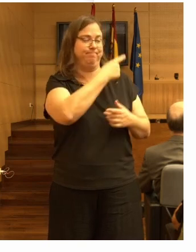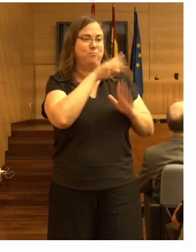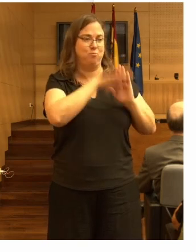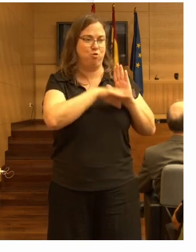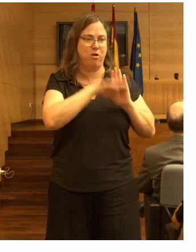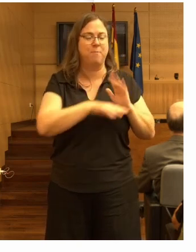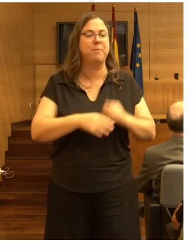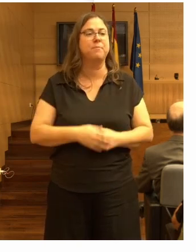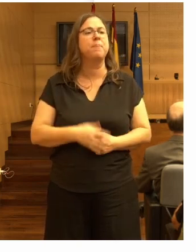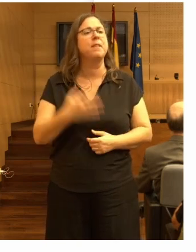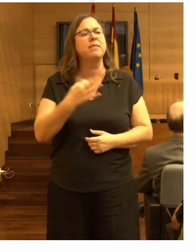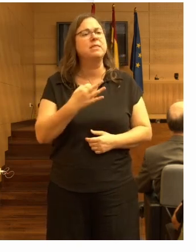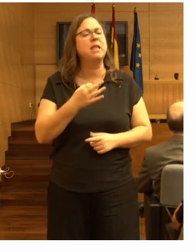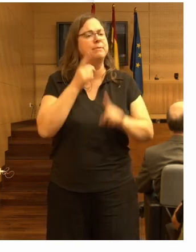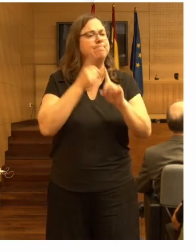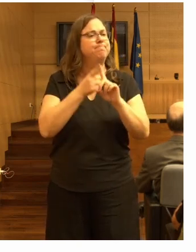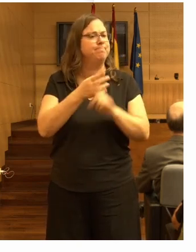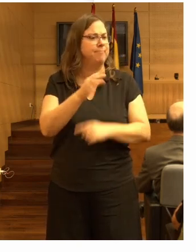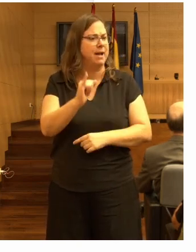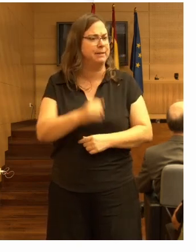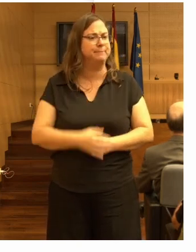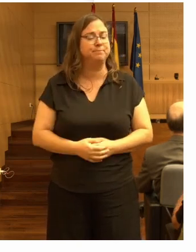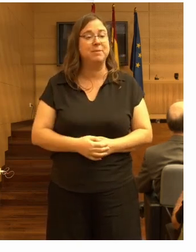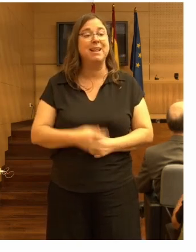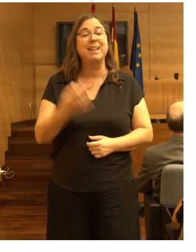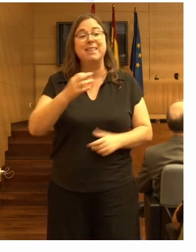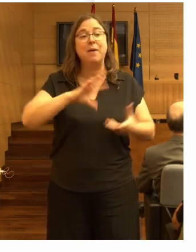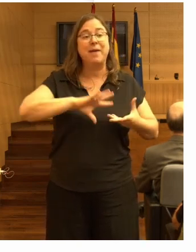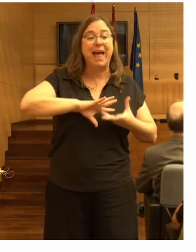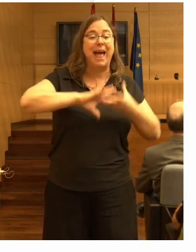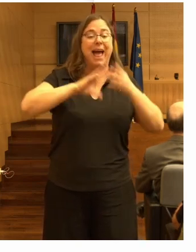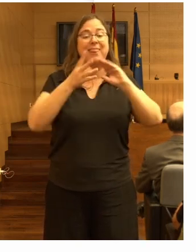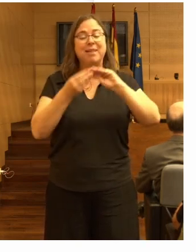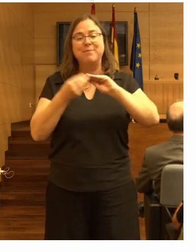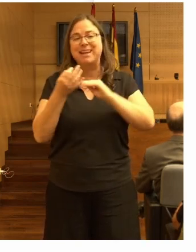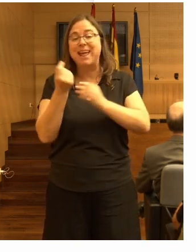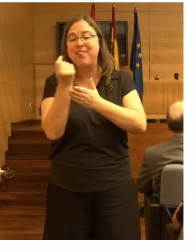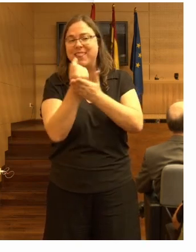tienen mucho sentido. Es como adaptar el diseño